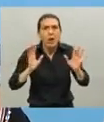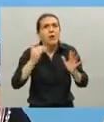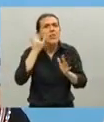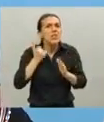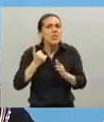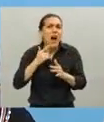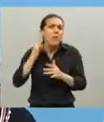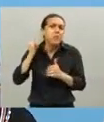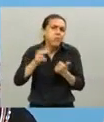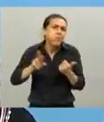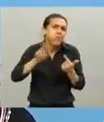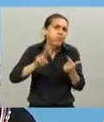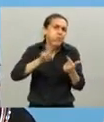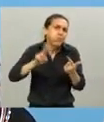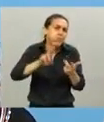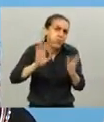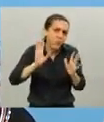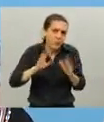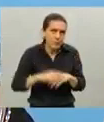repetido incansablemente.